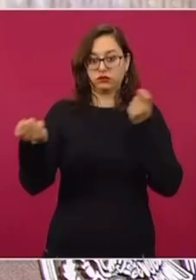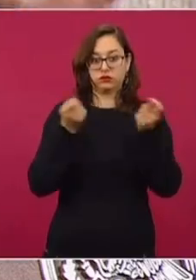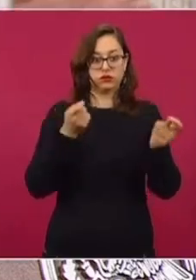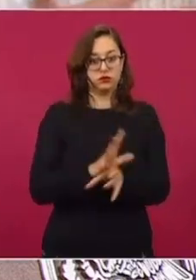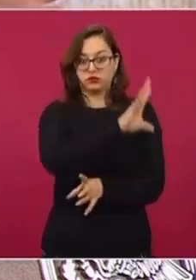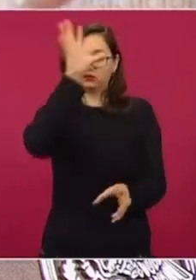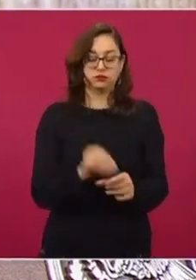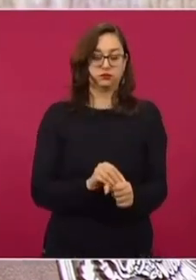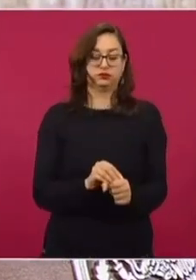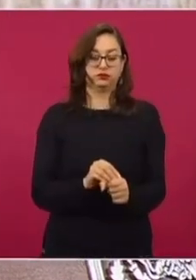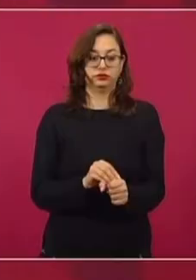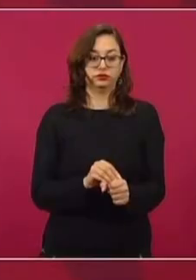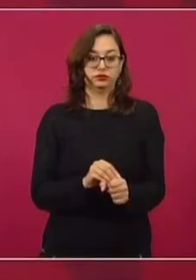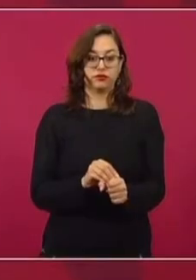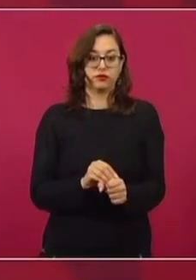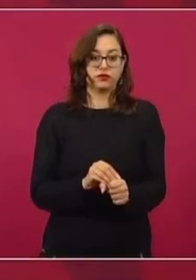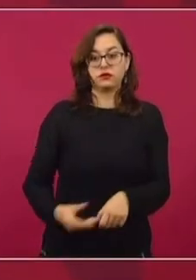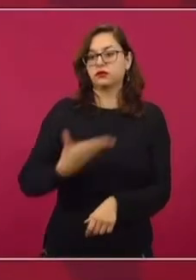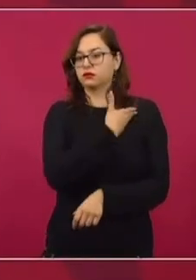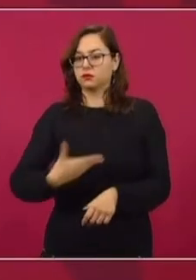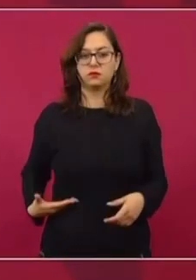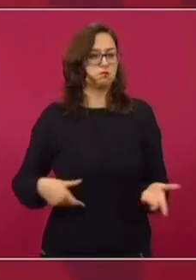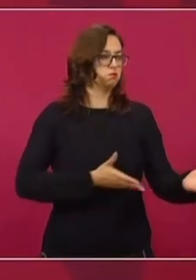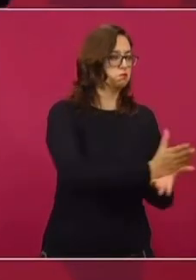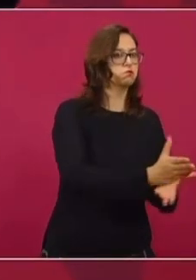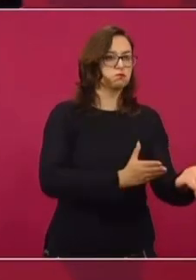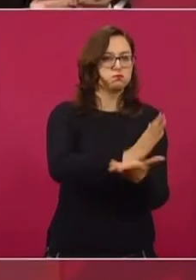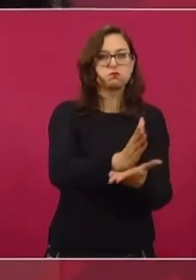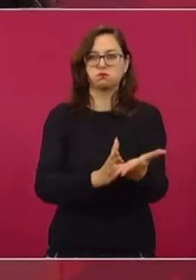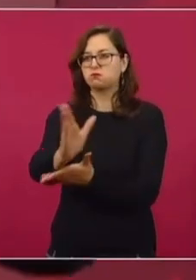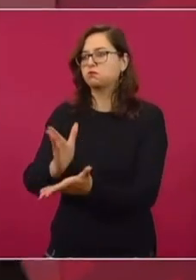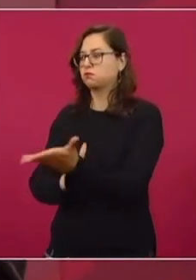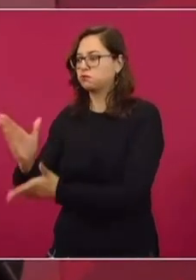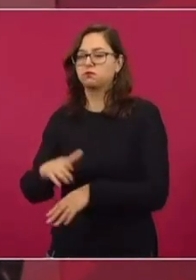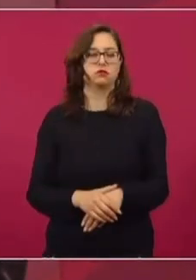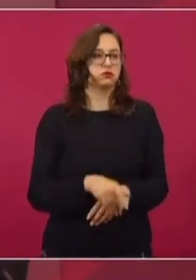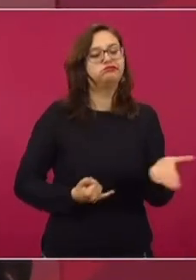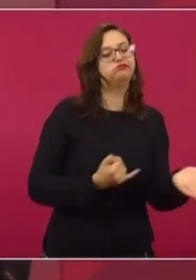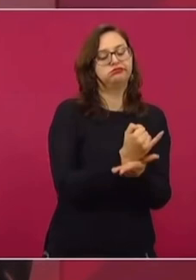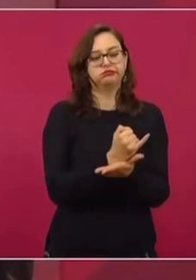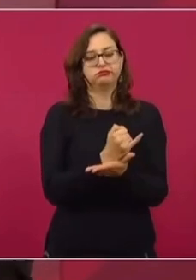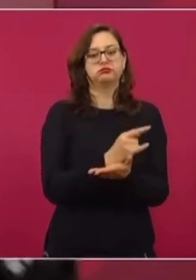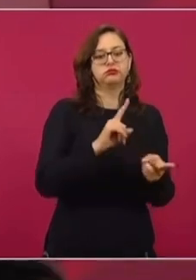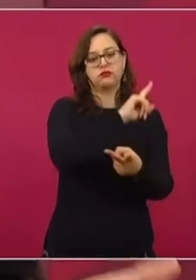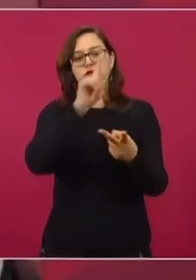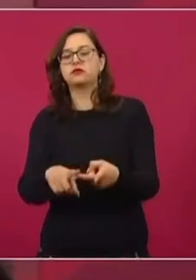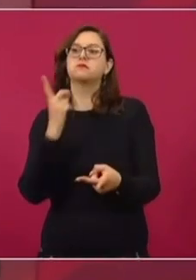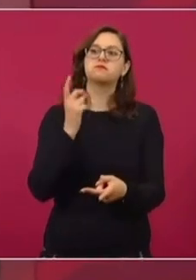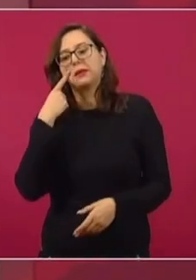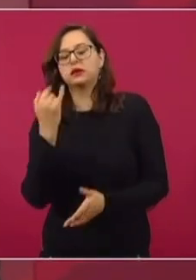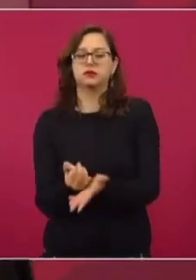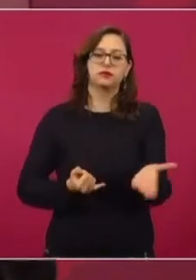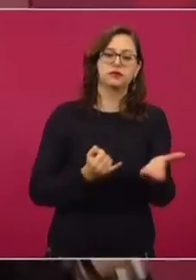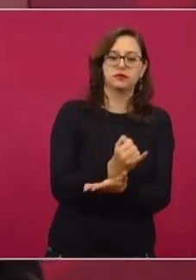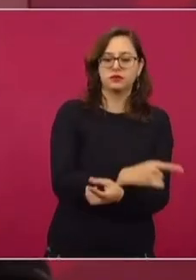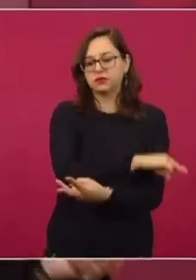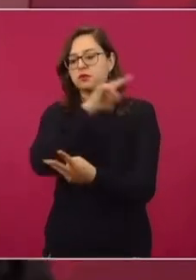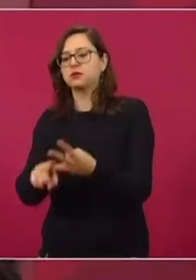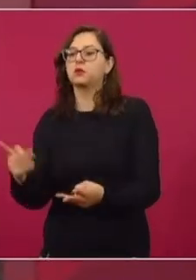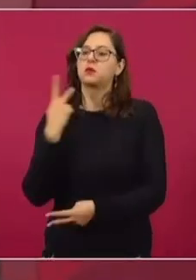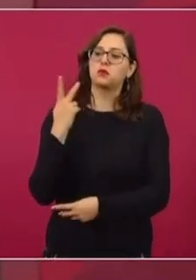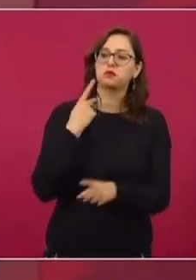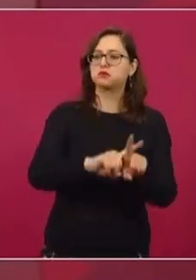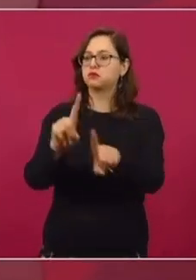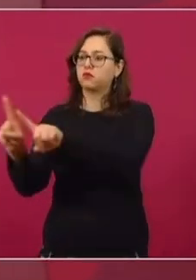El presidente era el que decidía sobre los asuntos judiciales, sobre los asuntos legislativos, sobre los asuntos